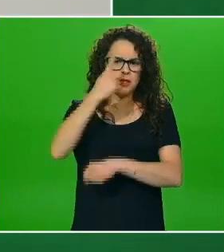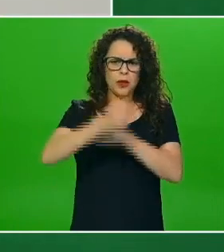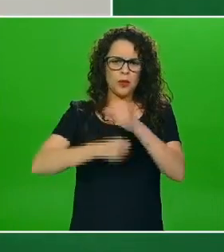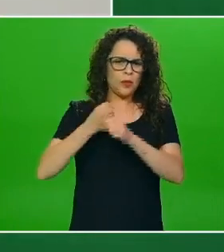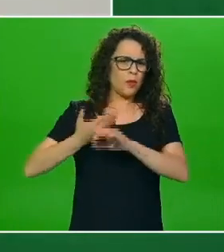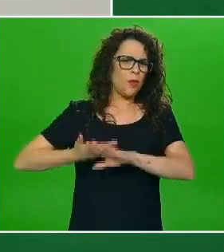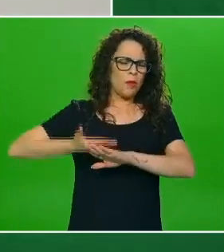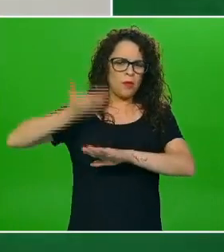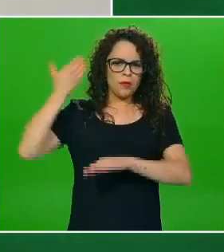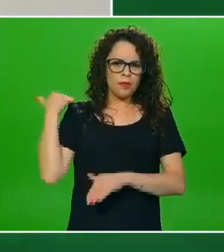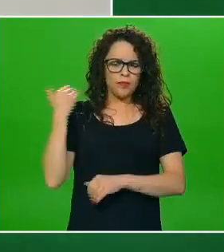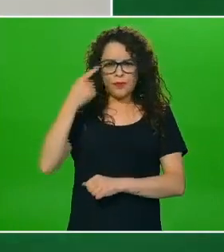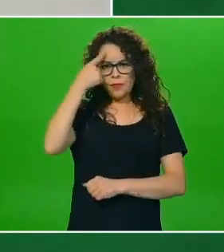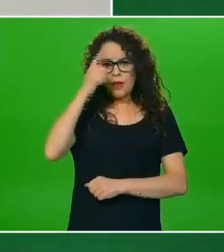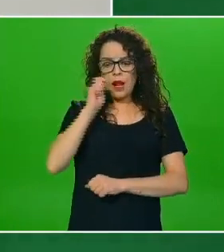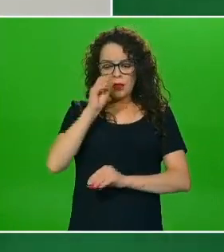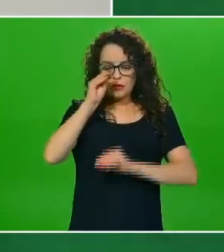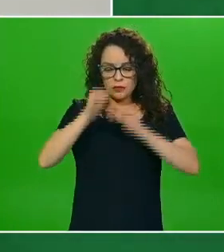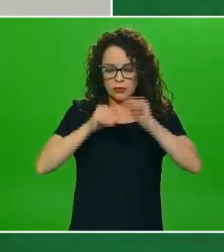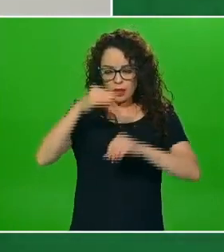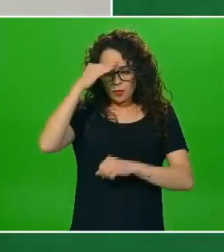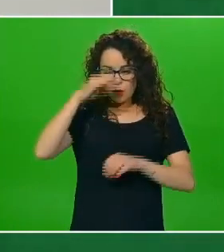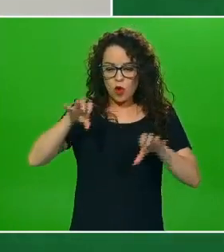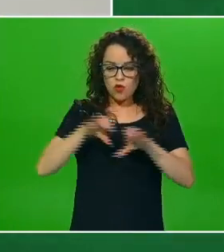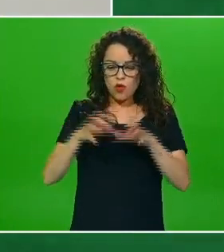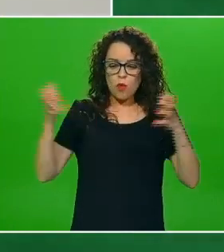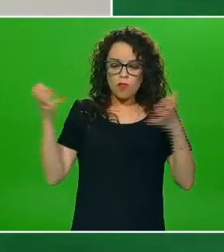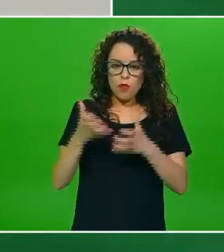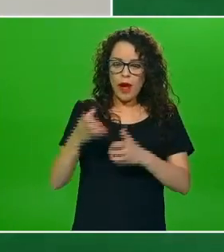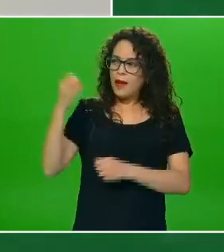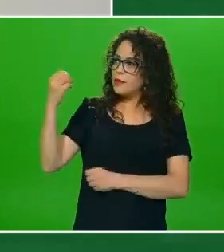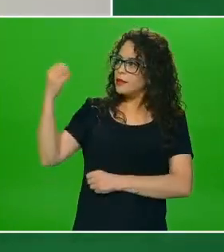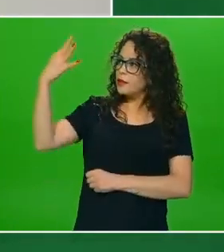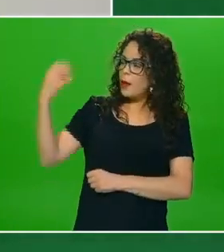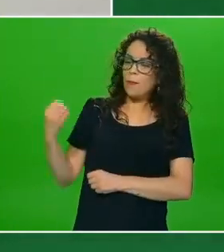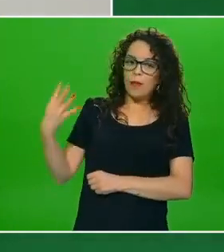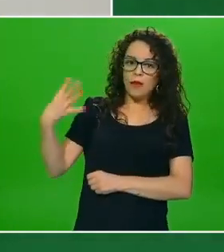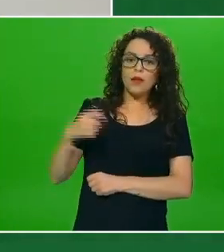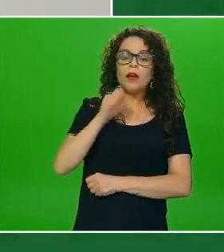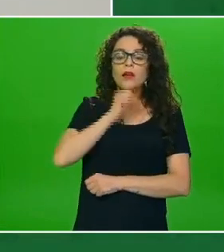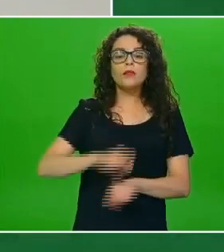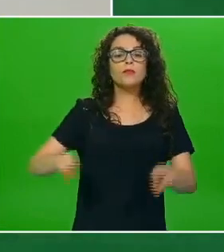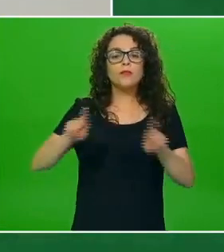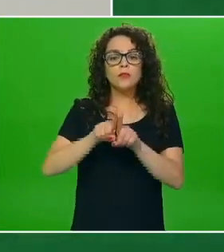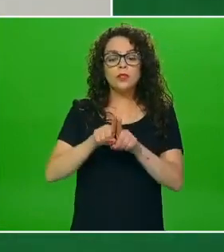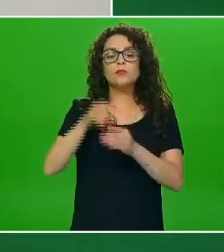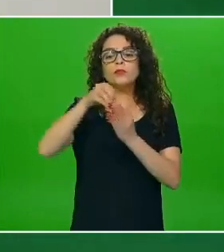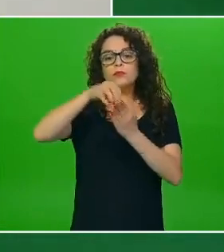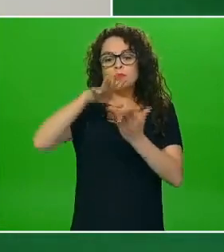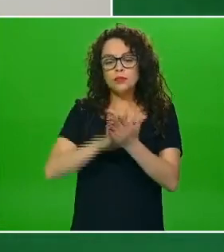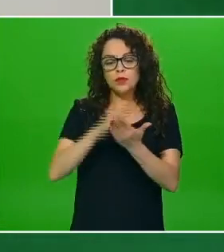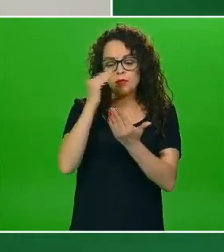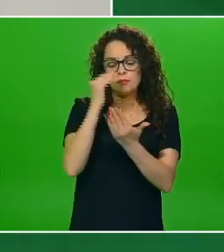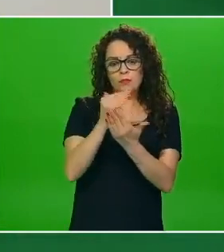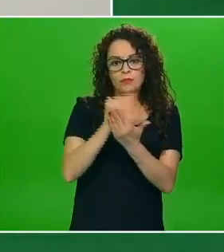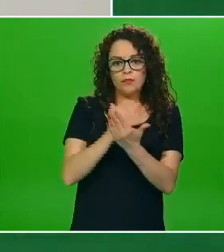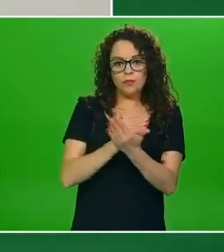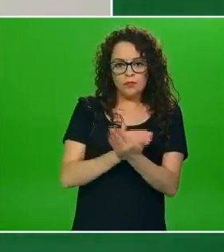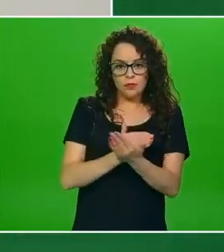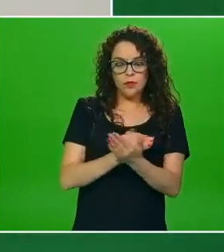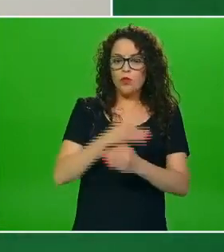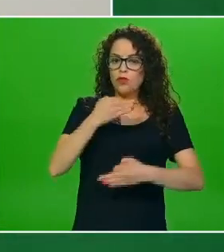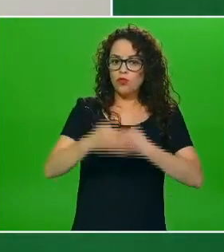como parte del diseño en sí del semáforo de riesgo sino también está incluido dentro de los lineamientos que se trabajaron de manera